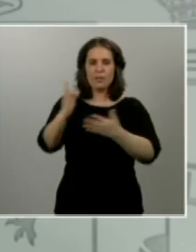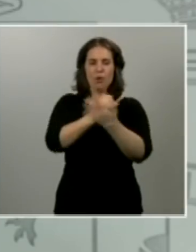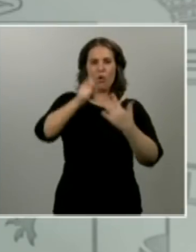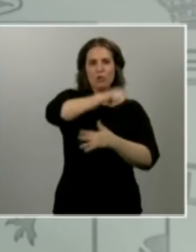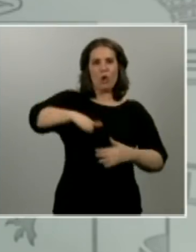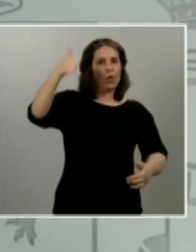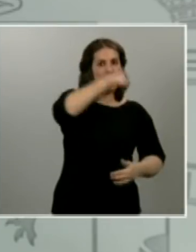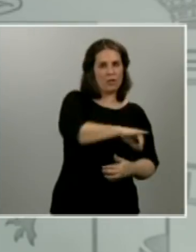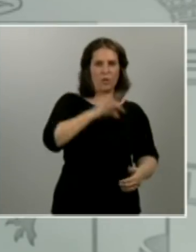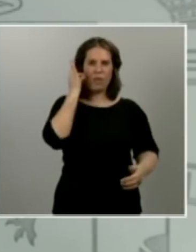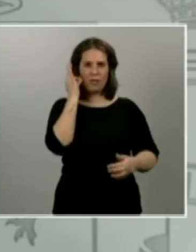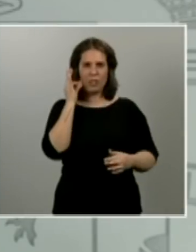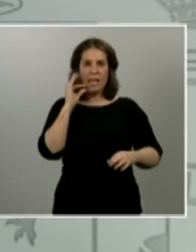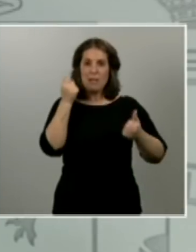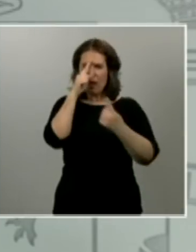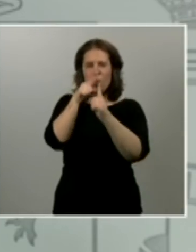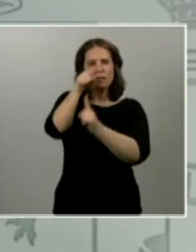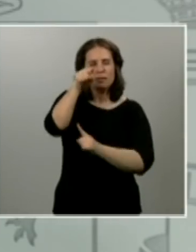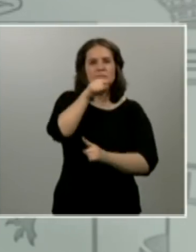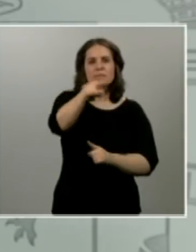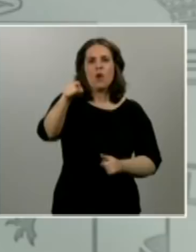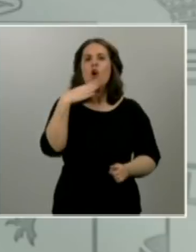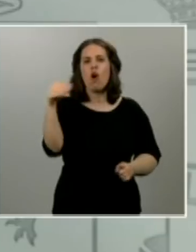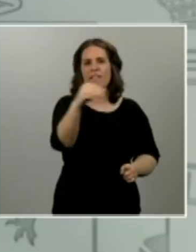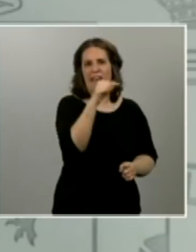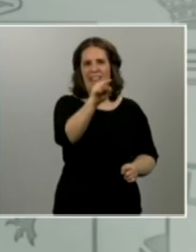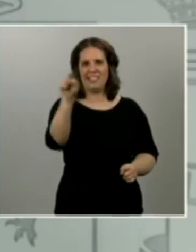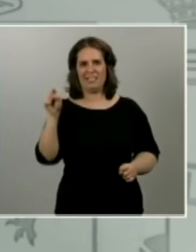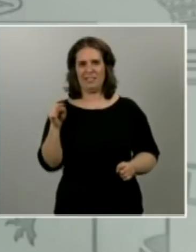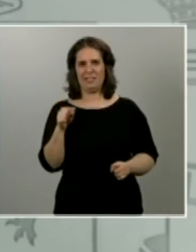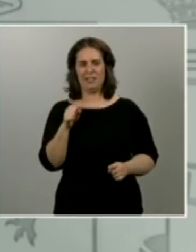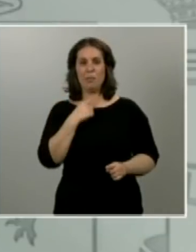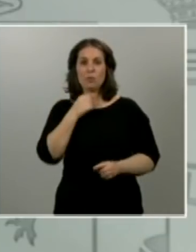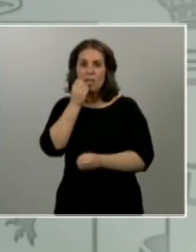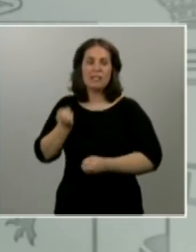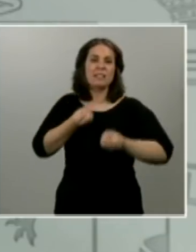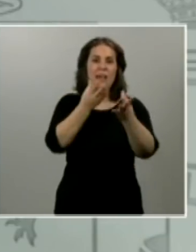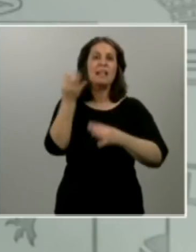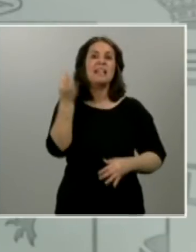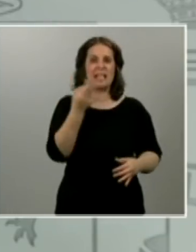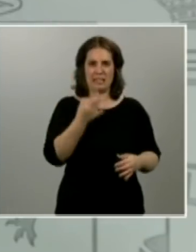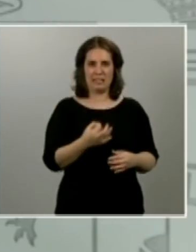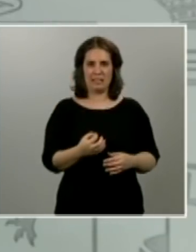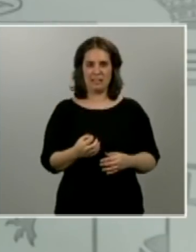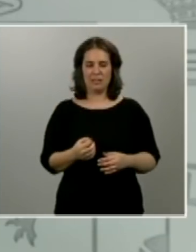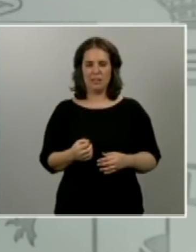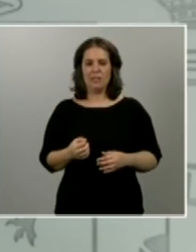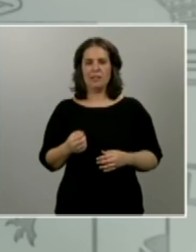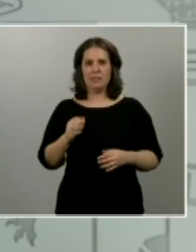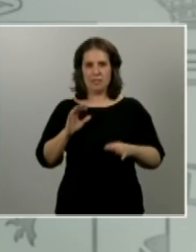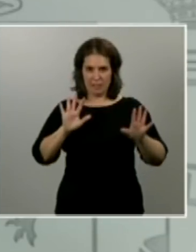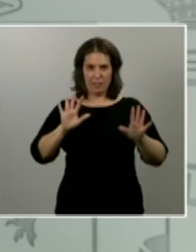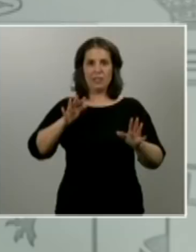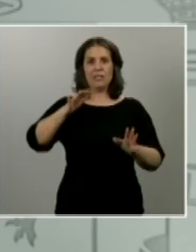los jóvenes los más jóvenes ¿qué me gustaría trasladaros? pues me gustaría trasladaros que nos encontramos ante una